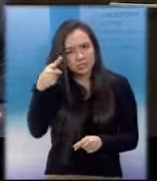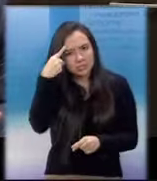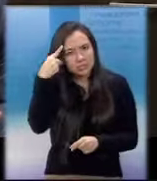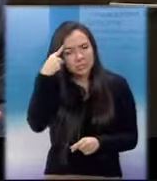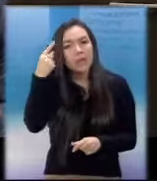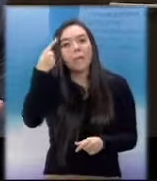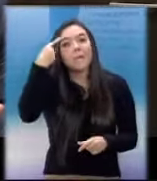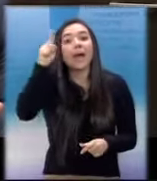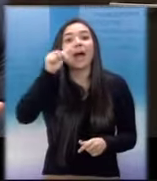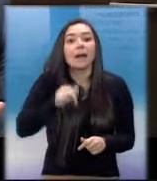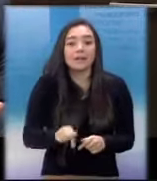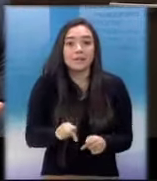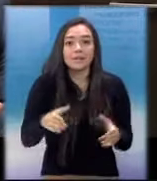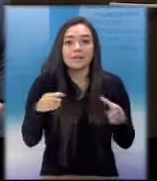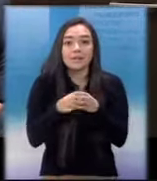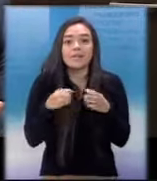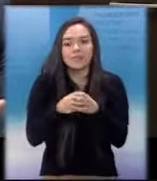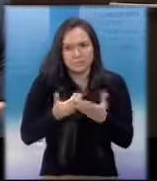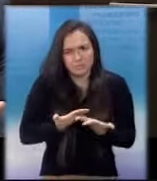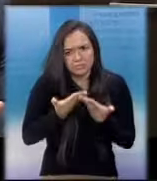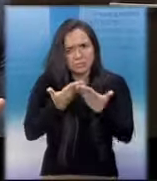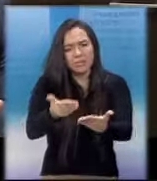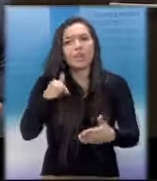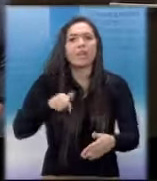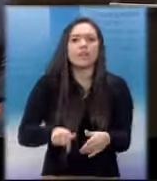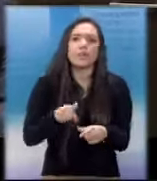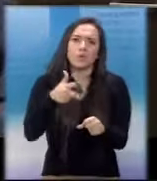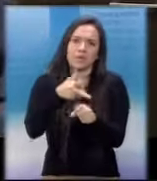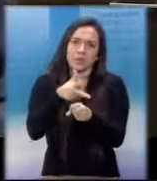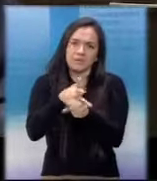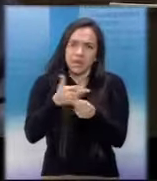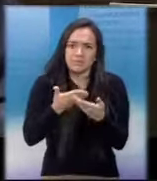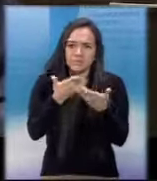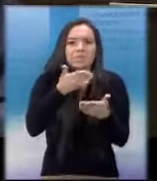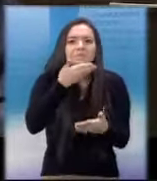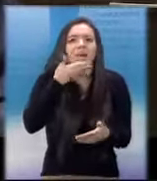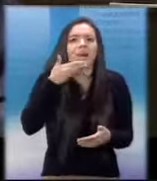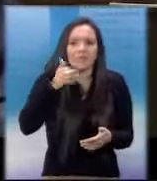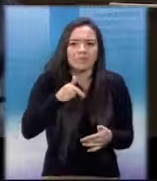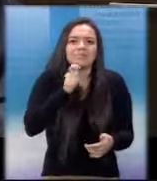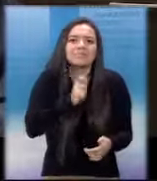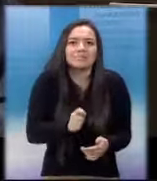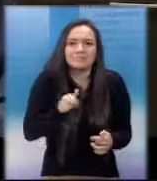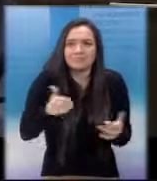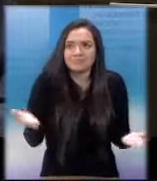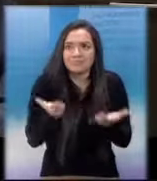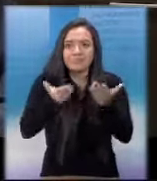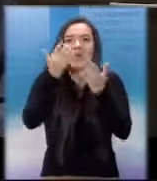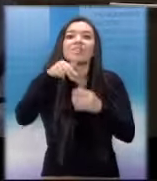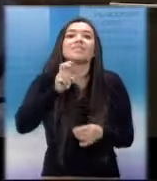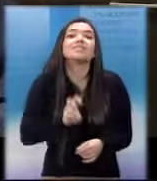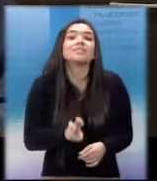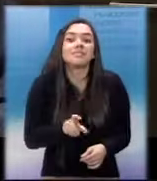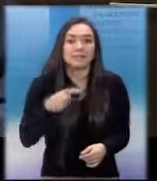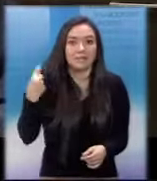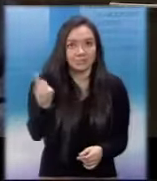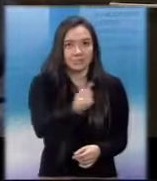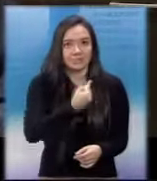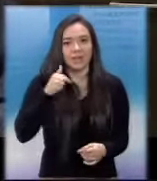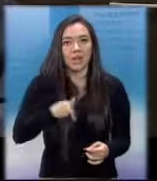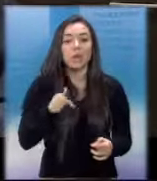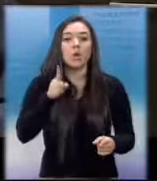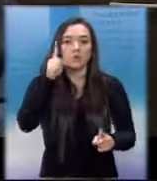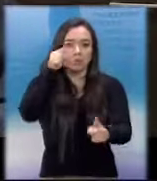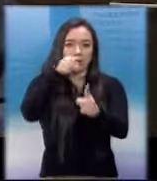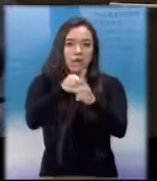la población merece que nos vea de otra manera. La población espera que el Congreso de la República trabaje y que no se dedique